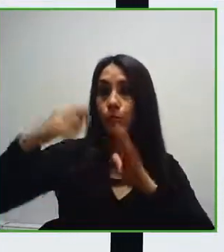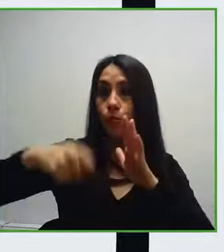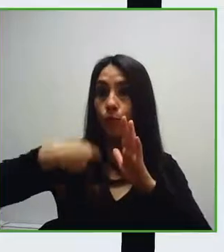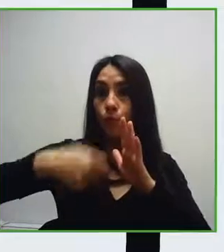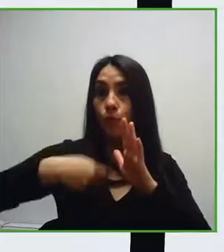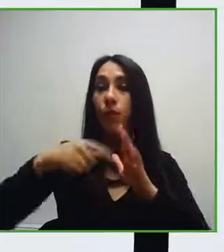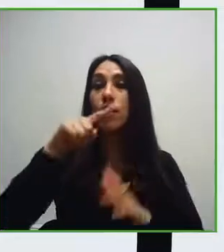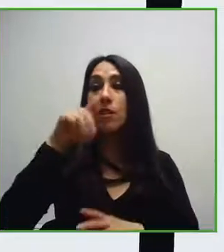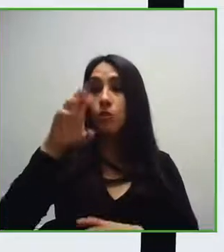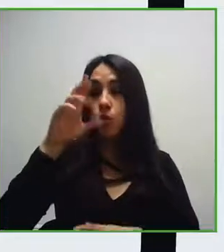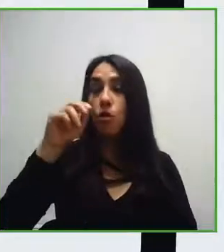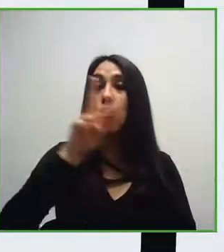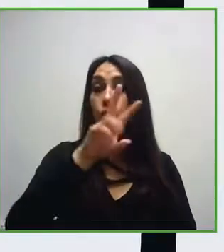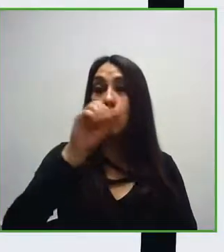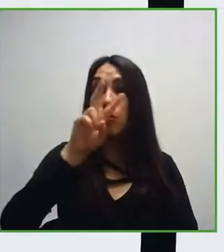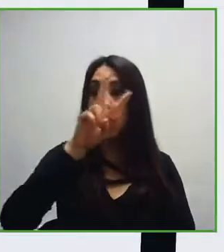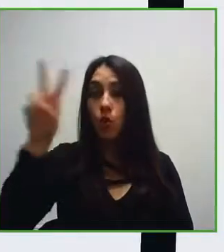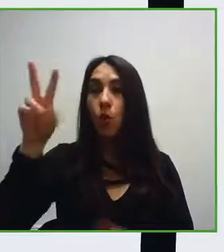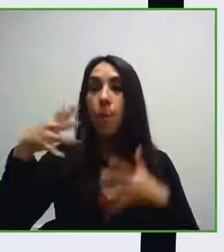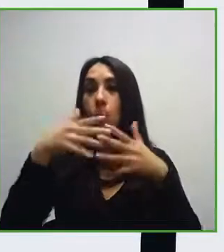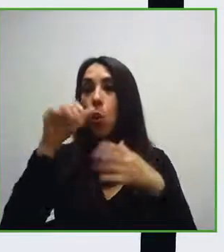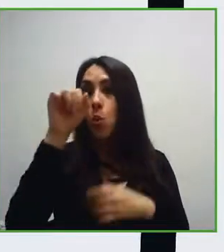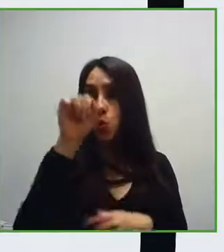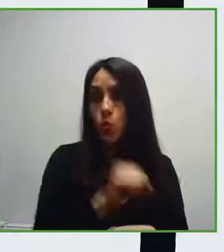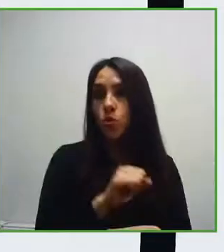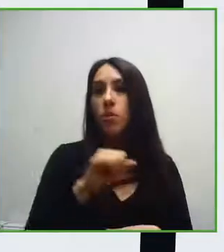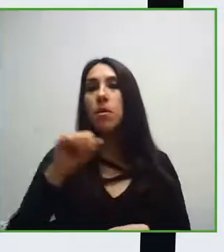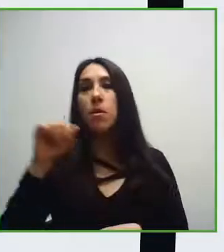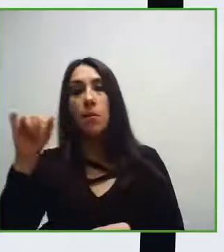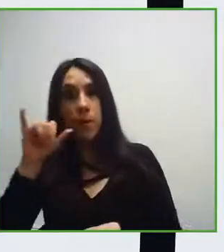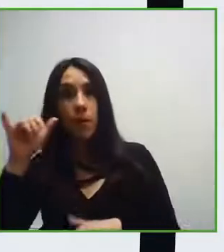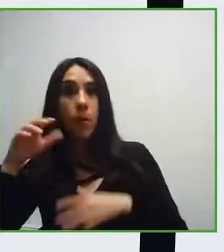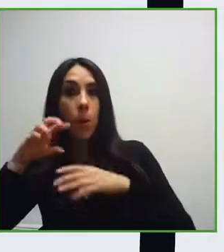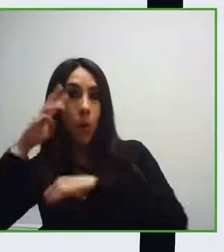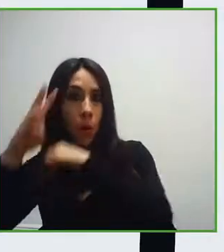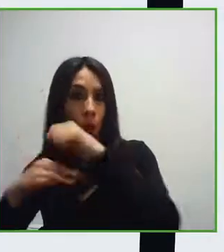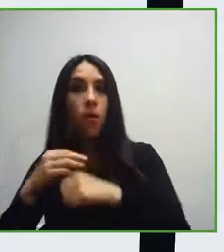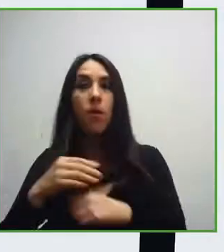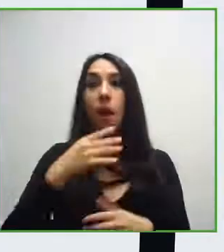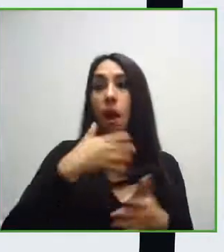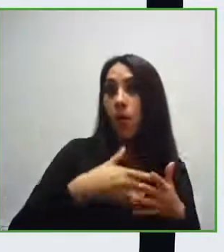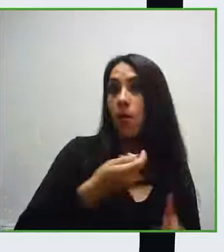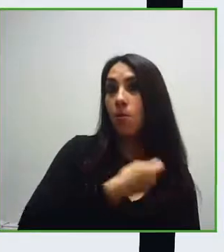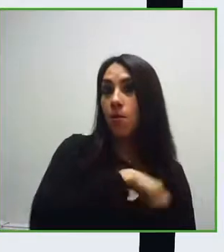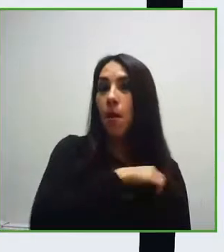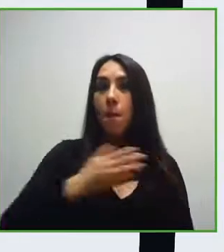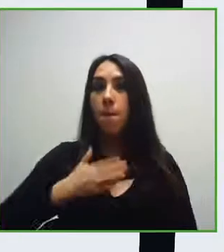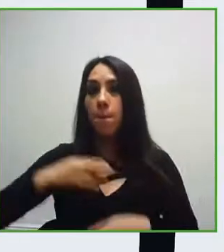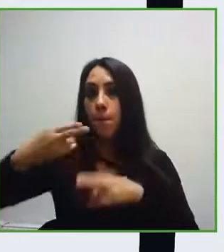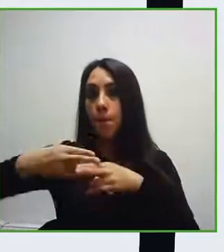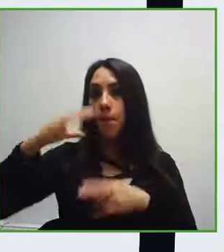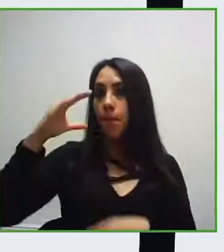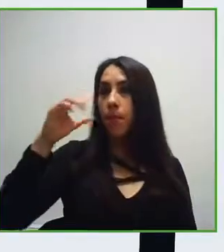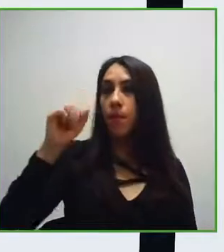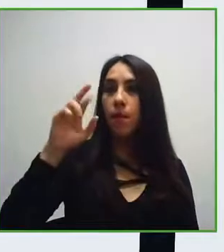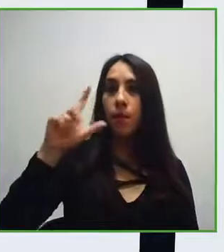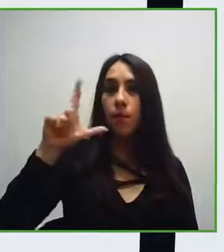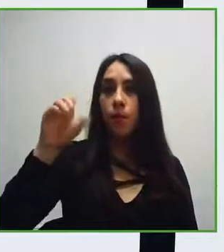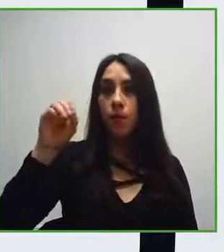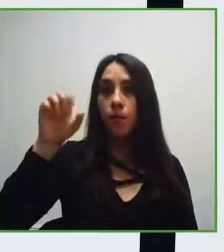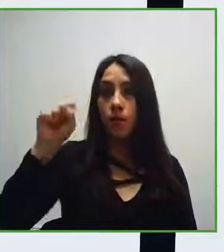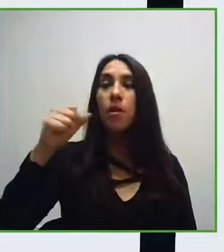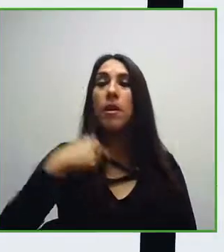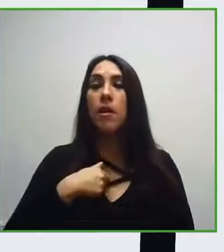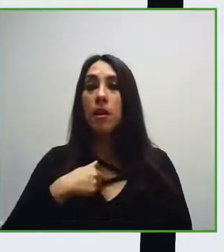hispano parlante. Mi nombre es Andrés Beroyi. Soy el gerente de gestión y diversidad de Fundación Descúbreme. Soy un hombre alto, de